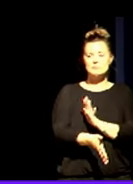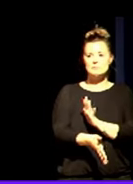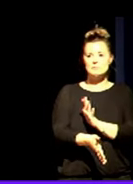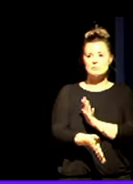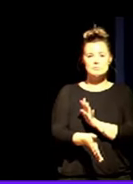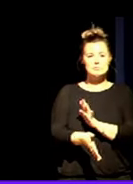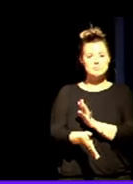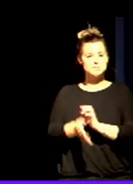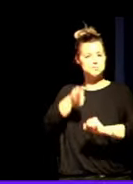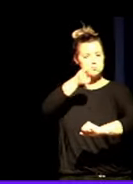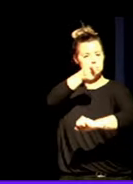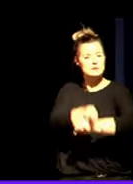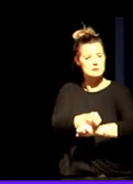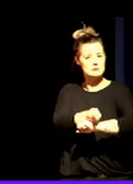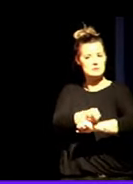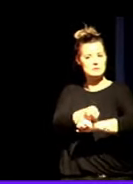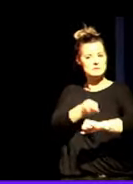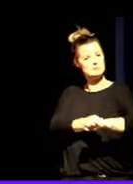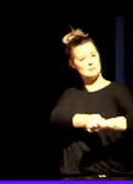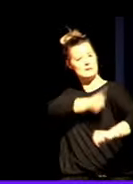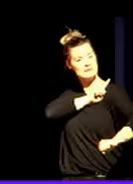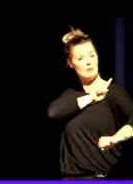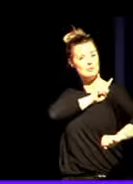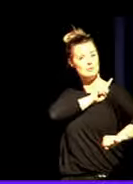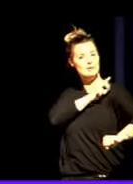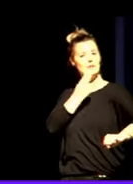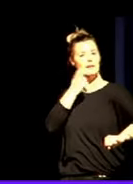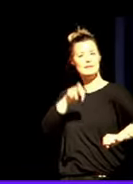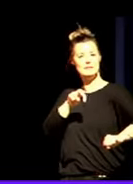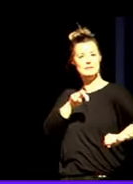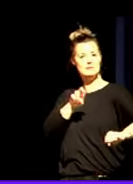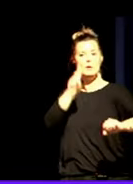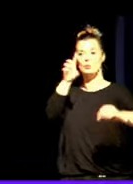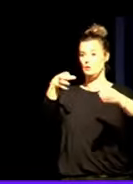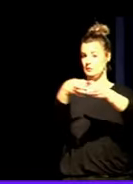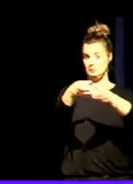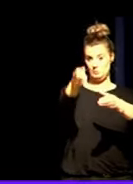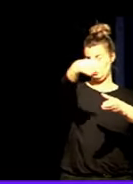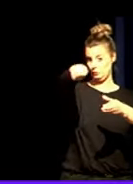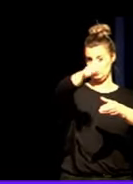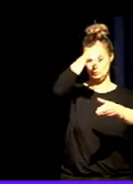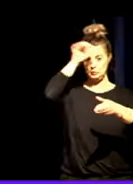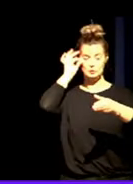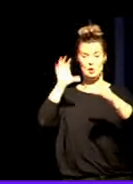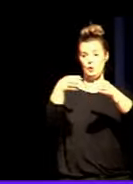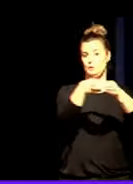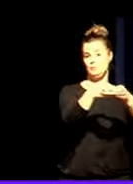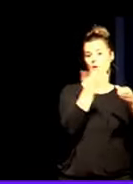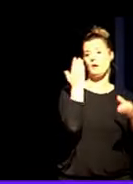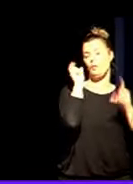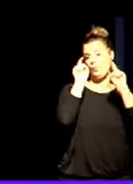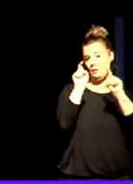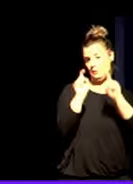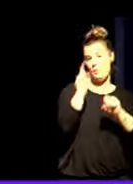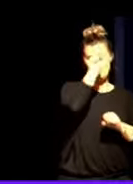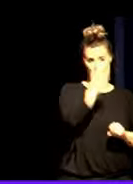exigir mucho a un colectivo a vosotras a vosotros al colectivo educativo a las profesoras a los profesores